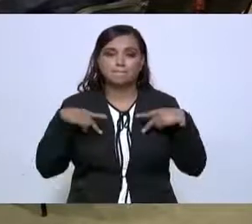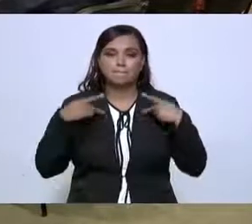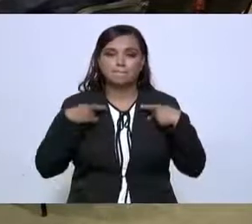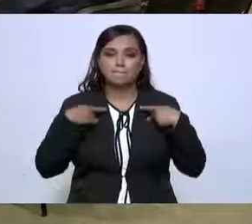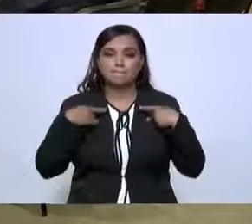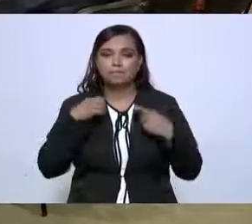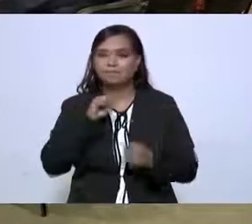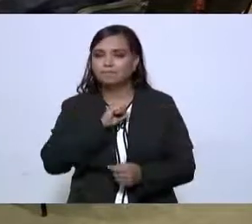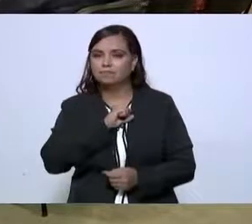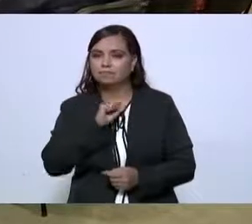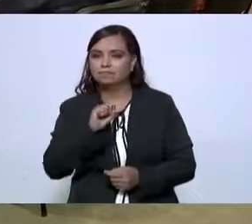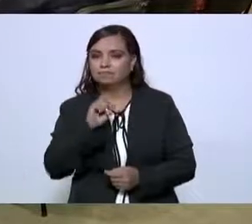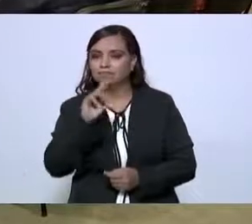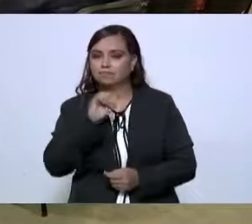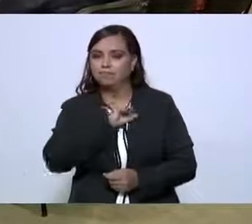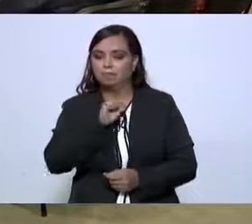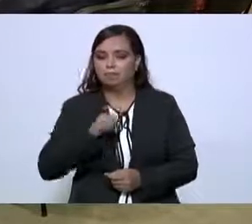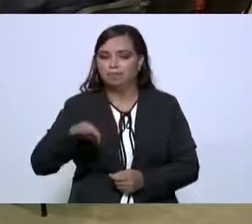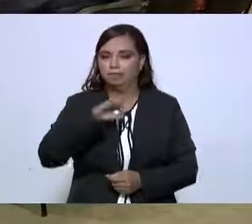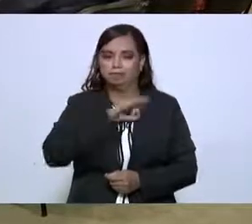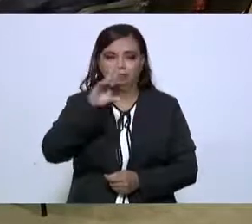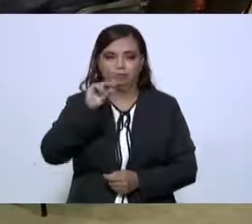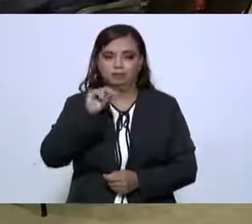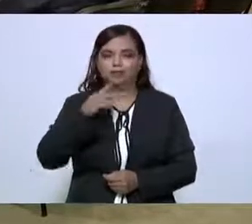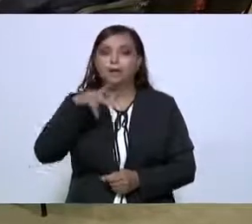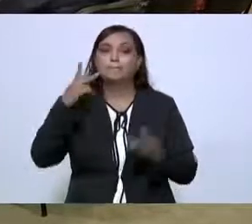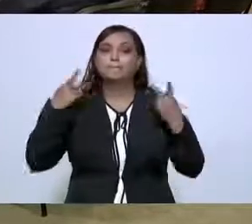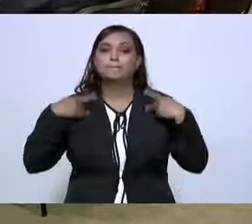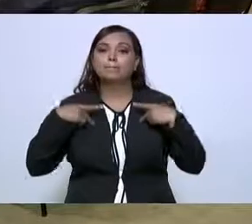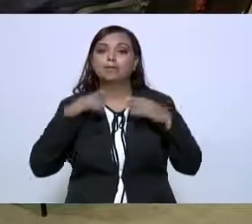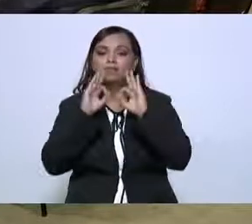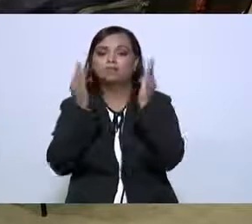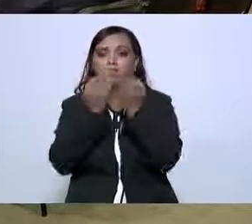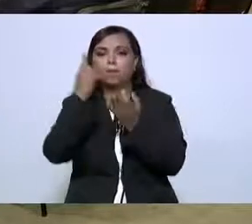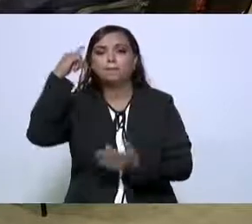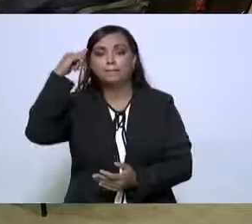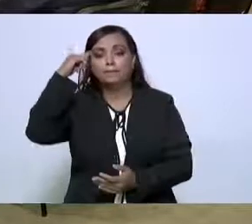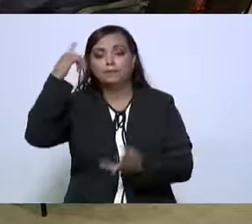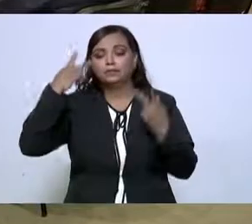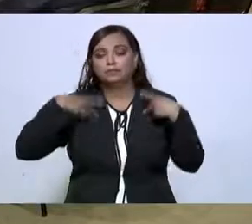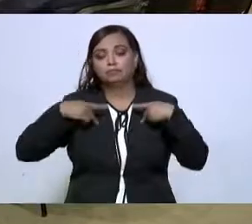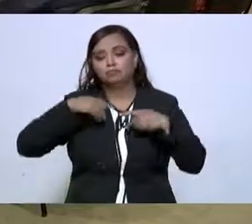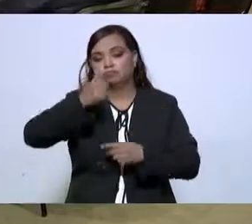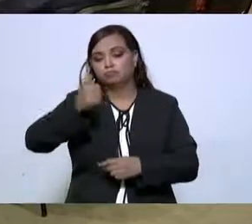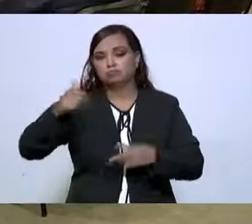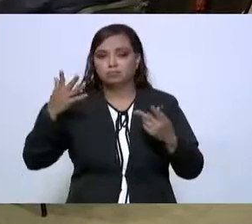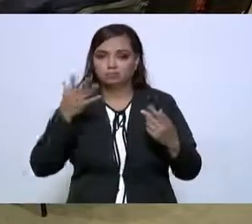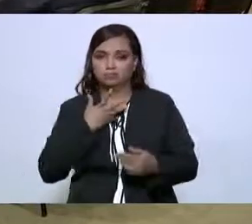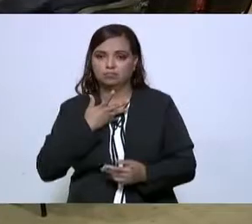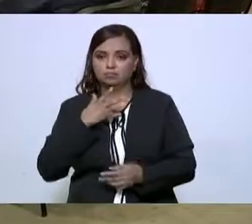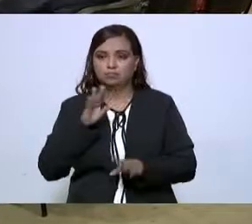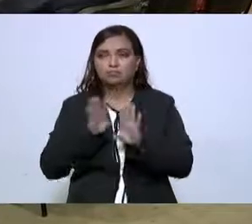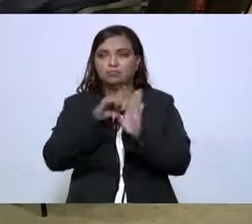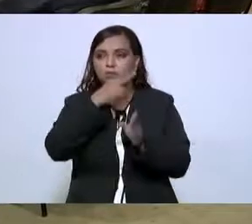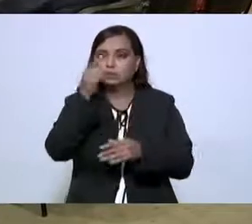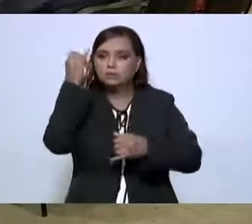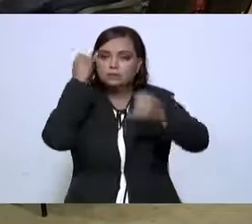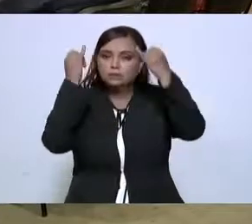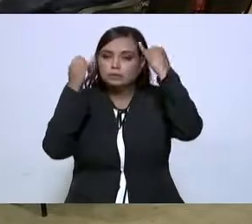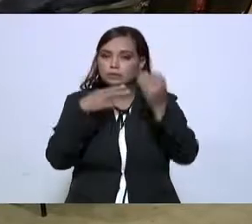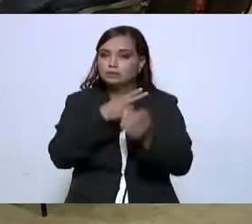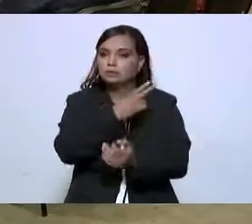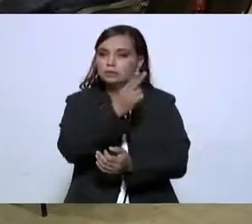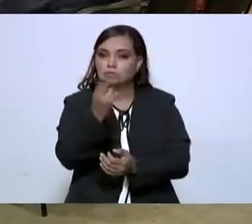de mala fe, es una forma de pensar. Entonces, imagínense si